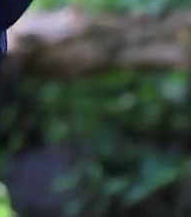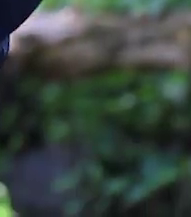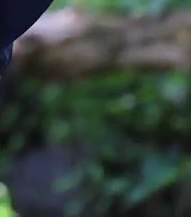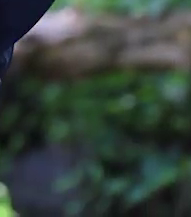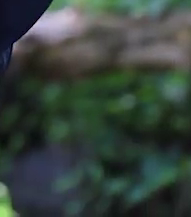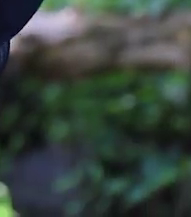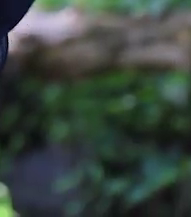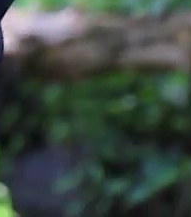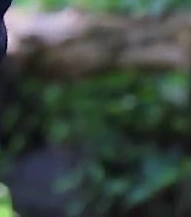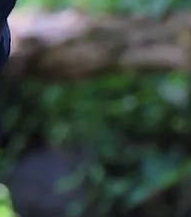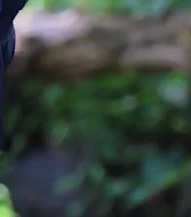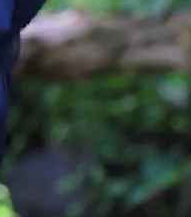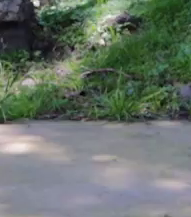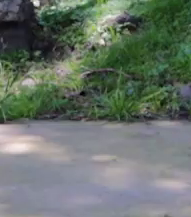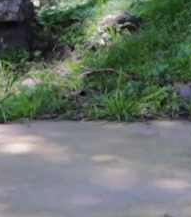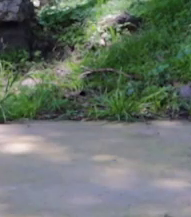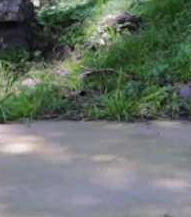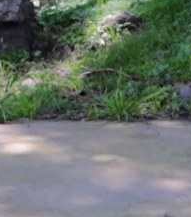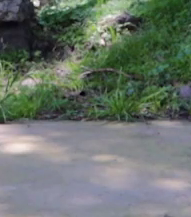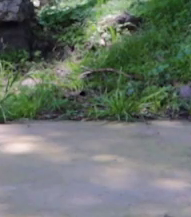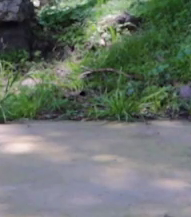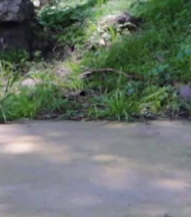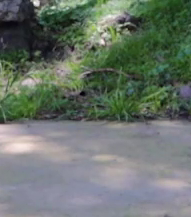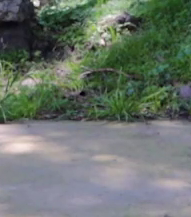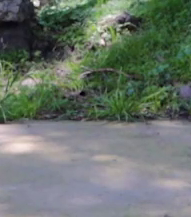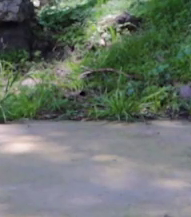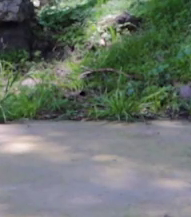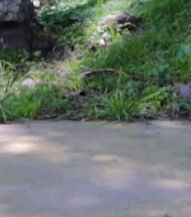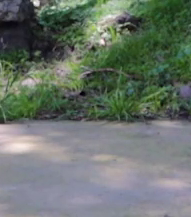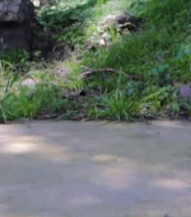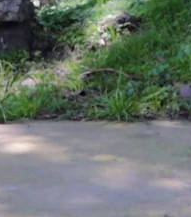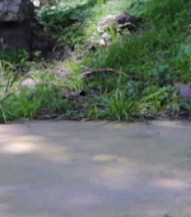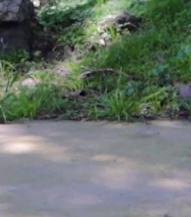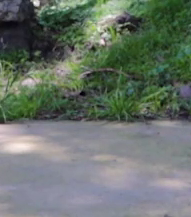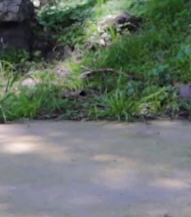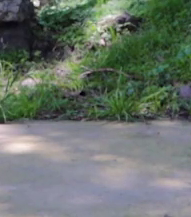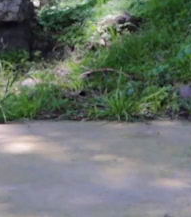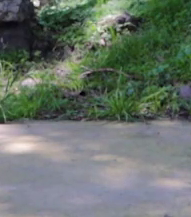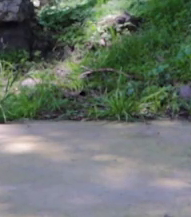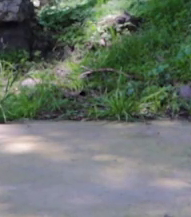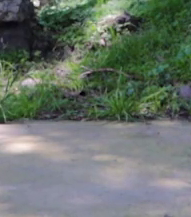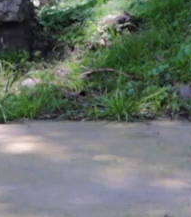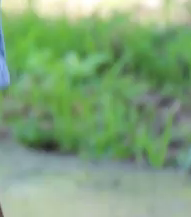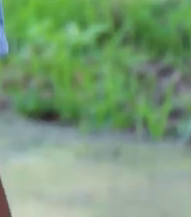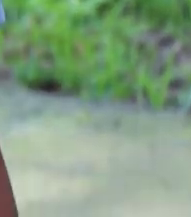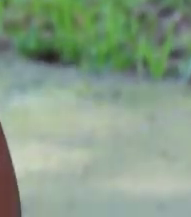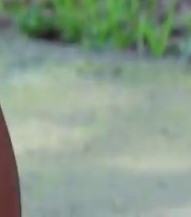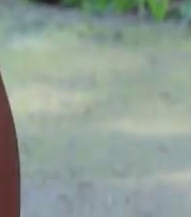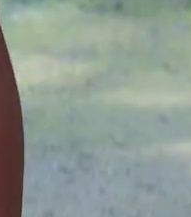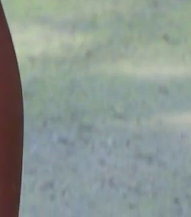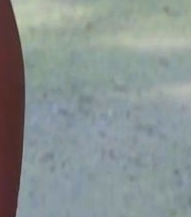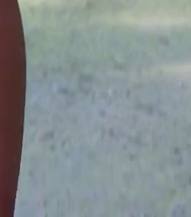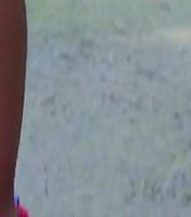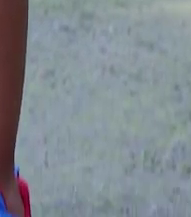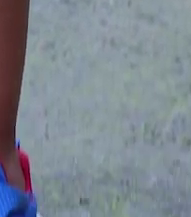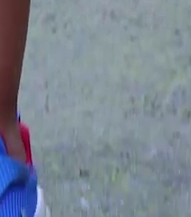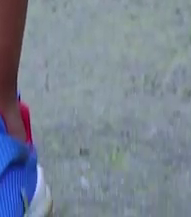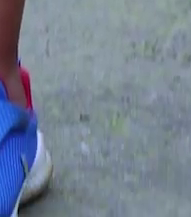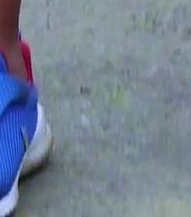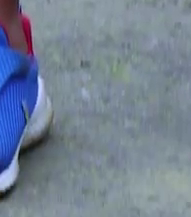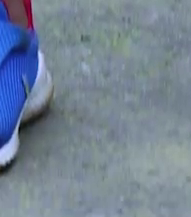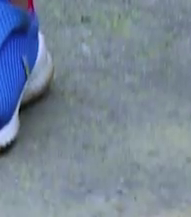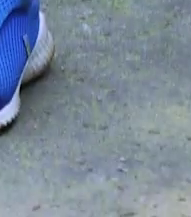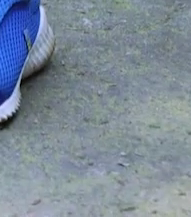¡Muy bien! ¡Claro que sí! ¡Bien! Descansamos, Jair Bajamos los brazos